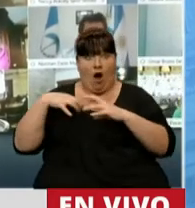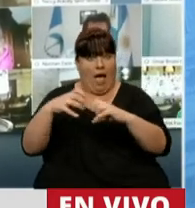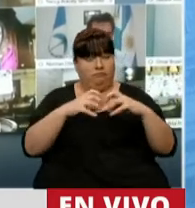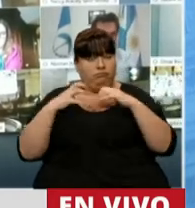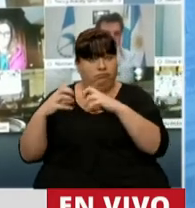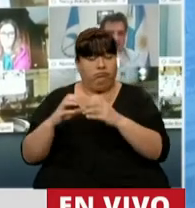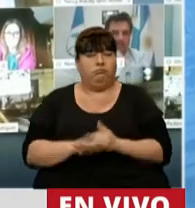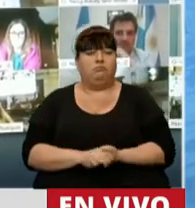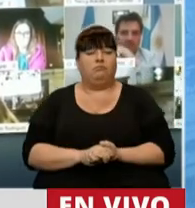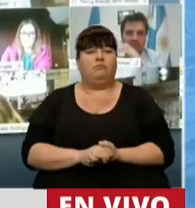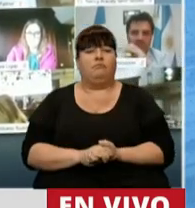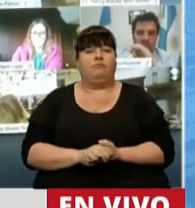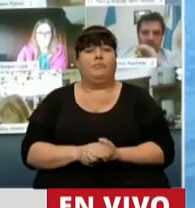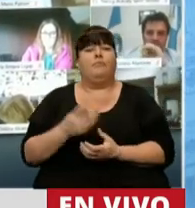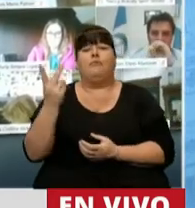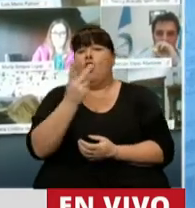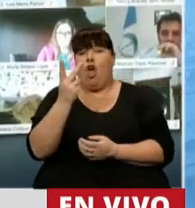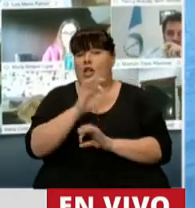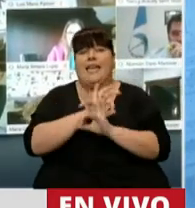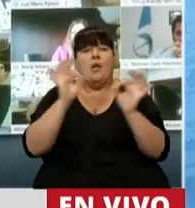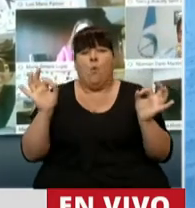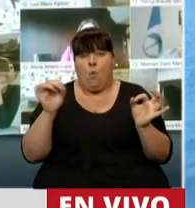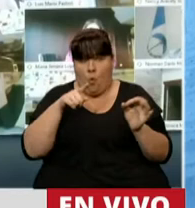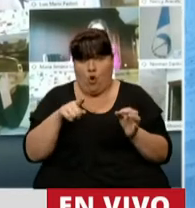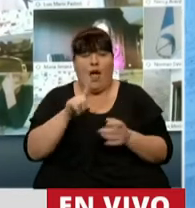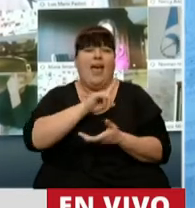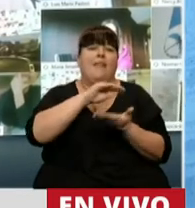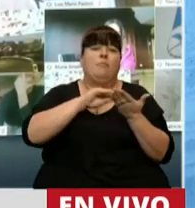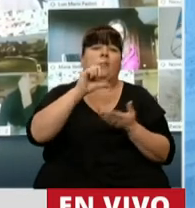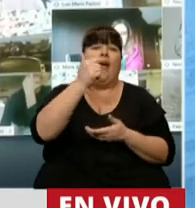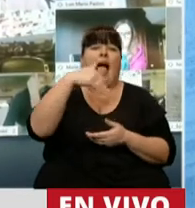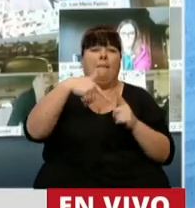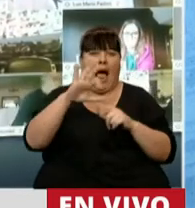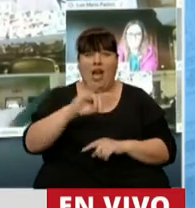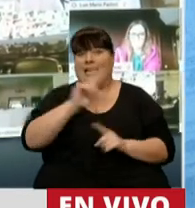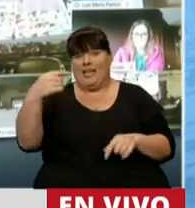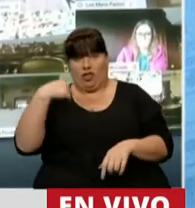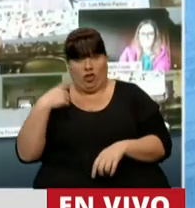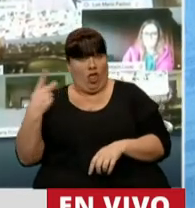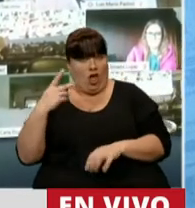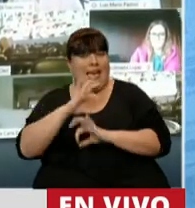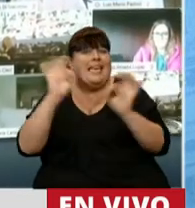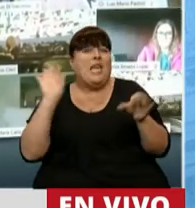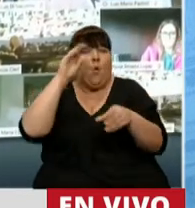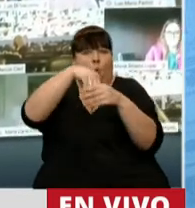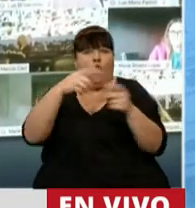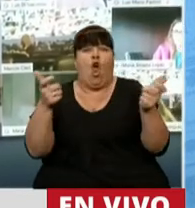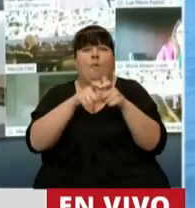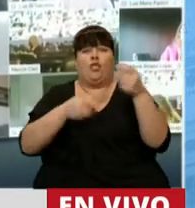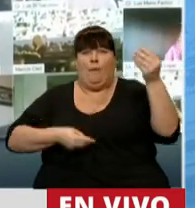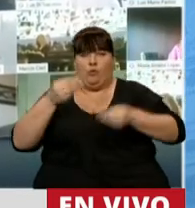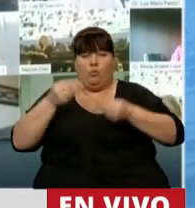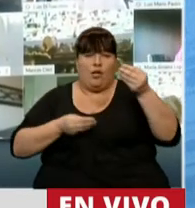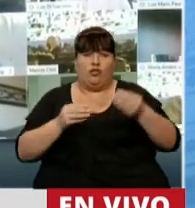y al no ser ninguno de los dos, ni la diputada Camaño, ni quien está hablando, miembros de la Comisión del